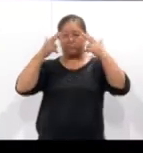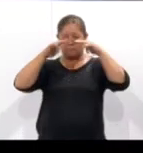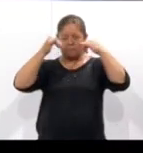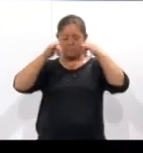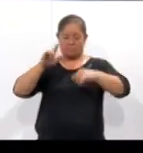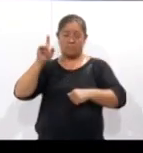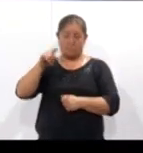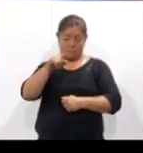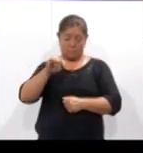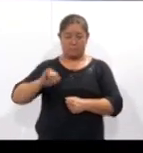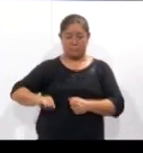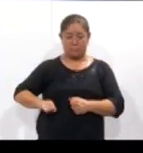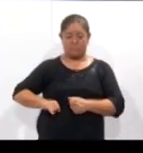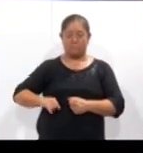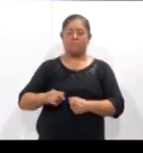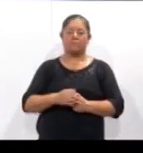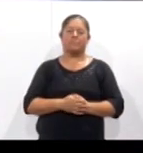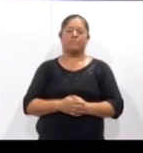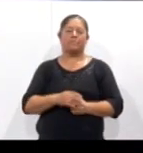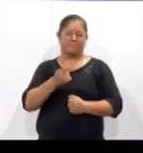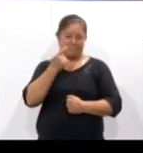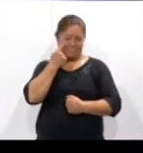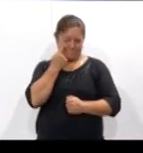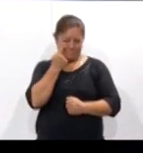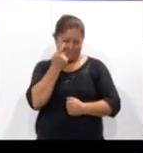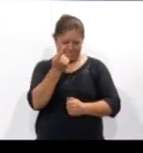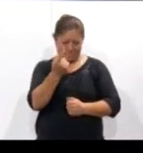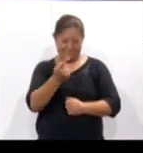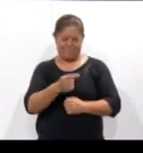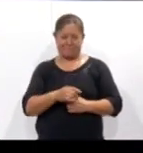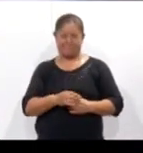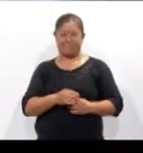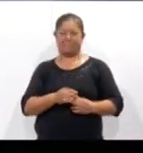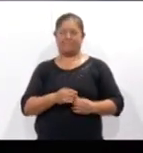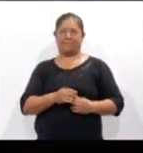asistir, pues en la siguiente nota le mostramos los detalles.